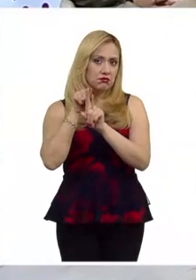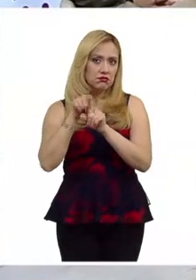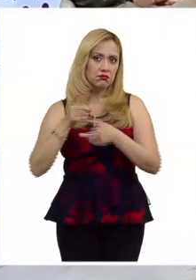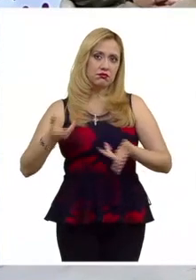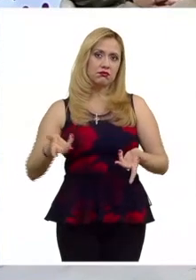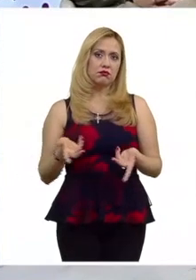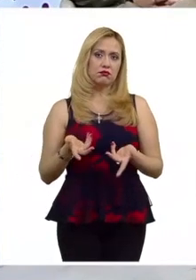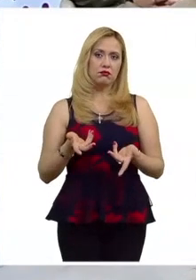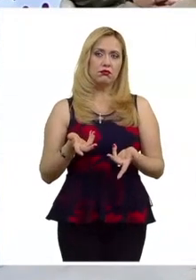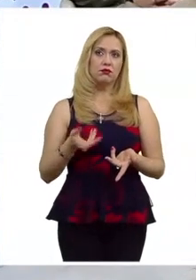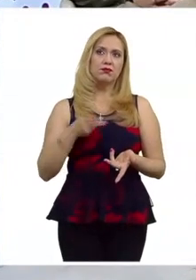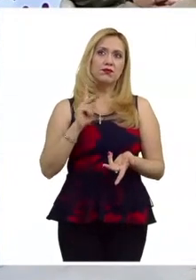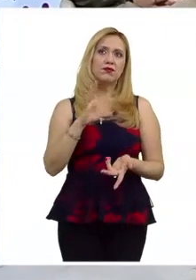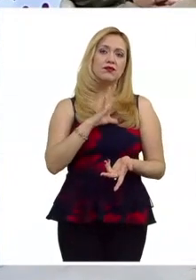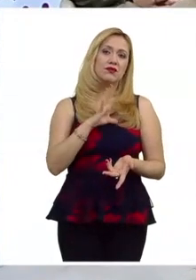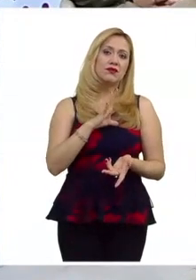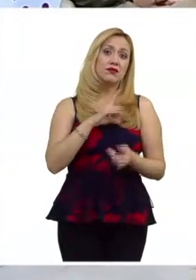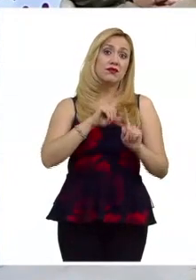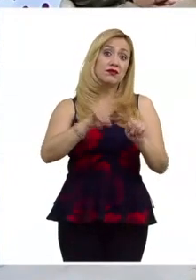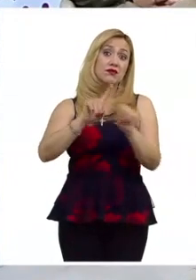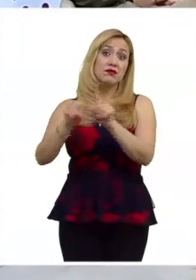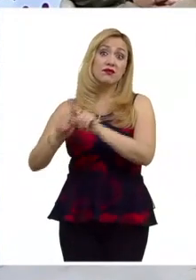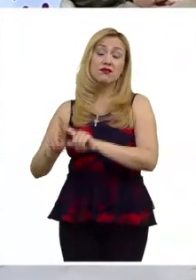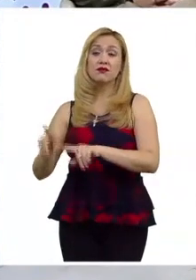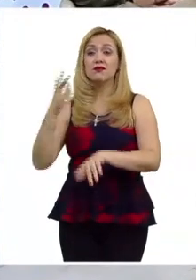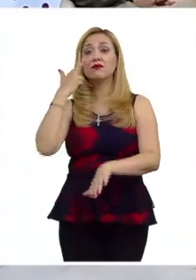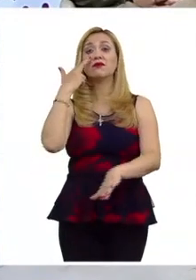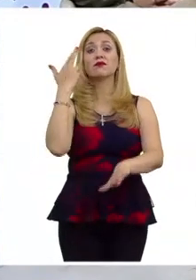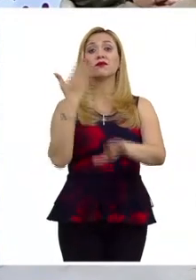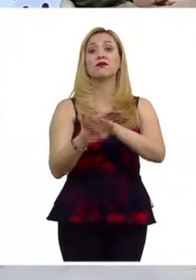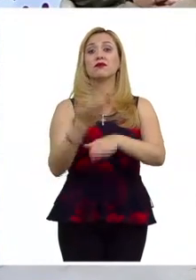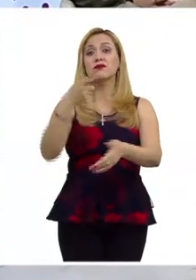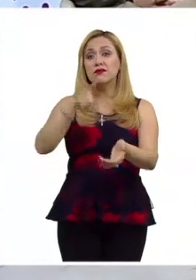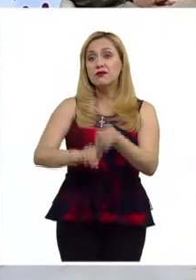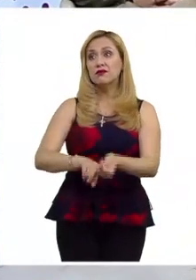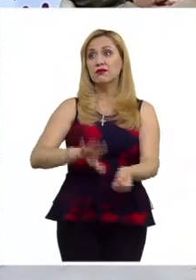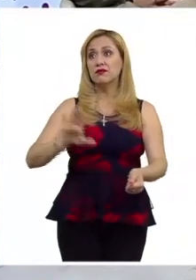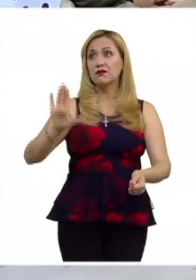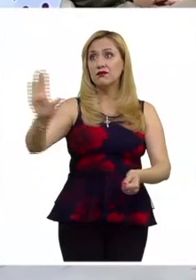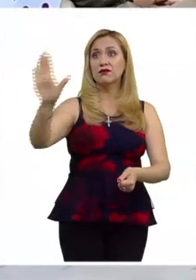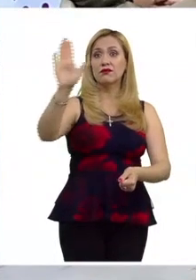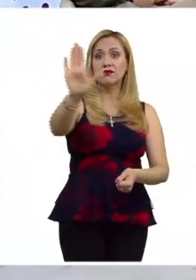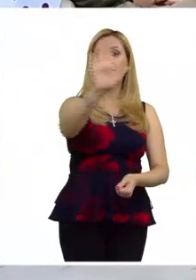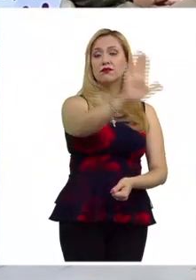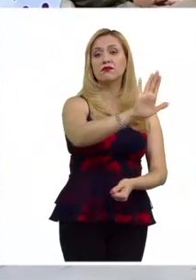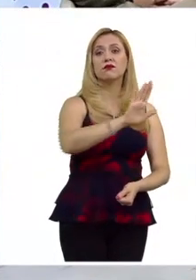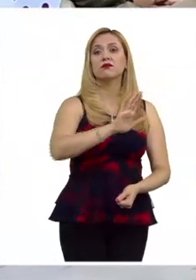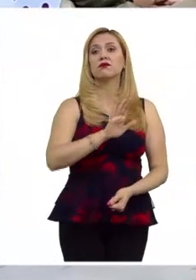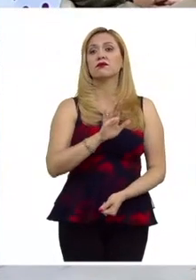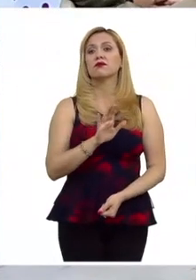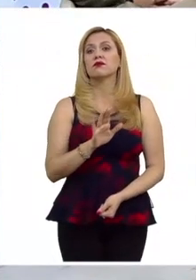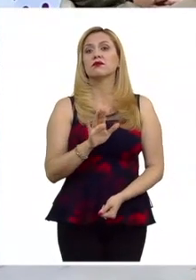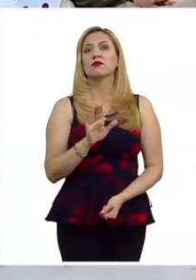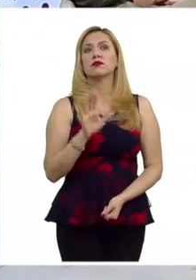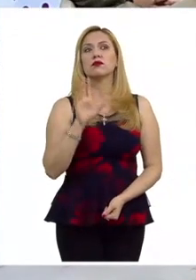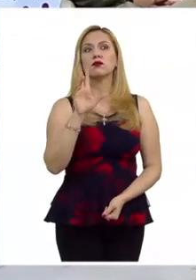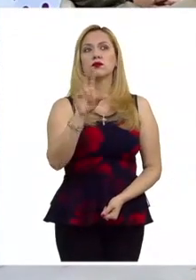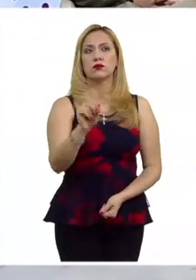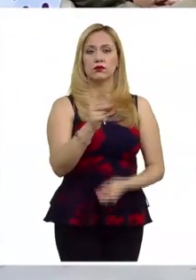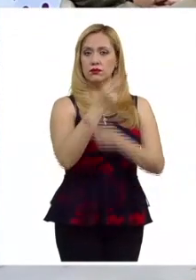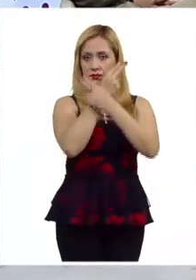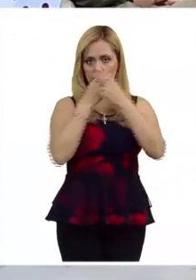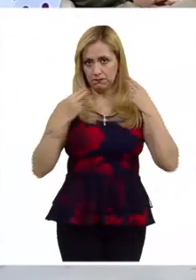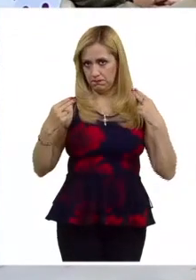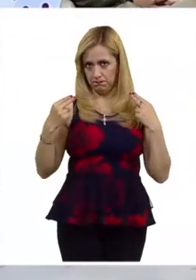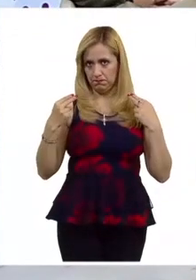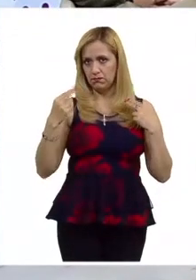también hay muchos casos de responsabilidades ulteriores que buscan que no haya una censura previa a la libertad de